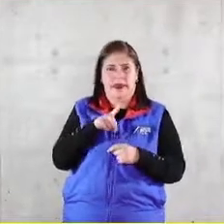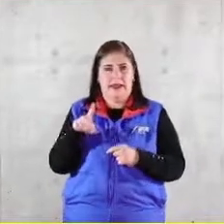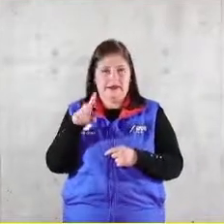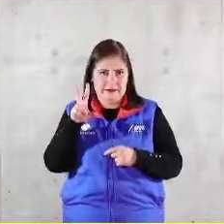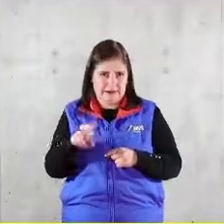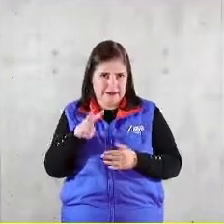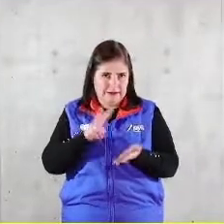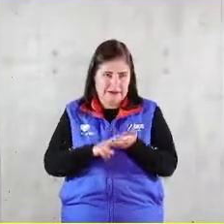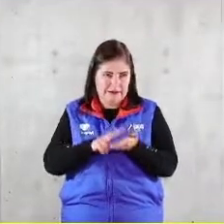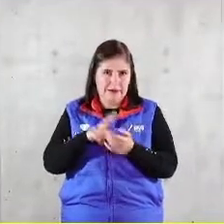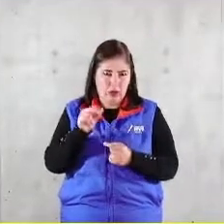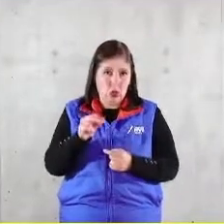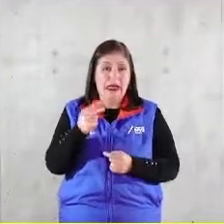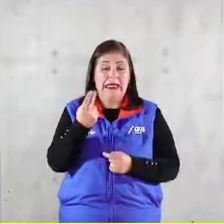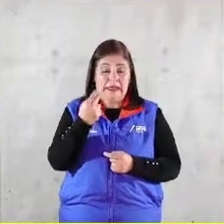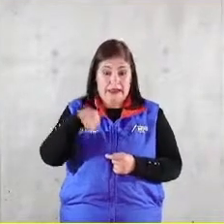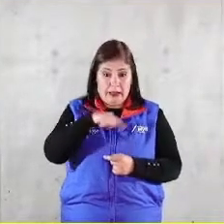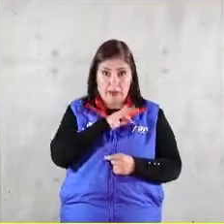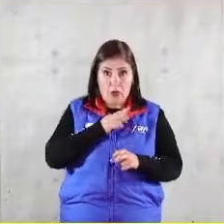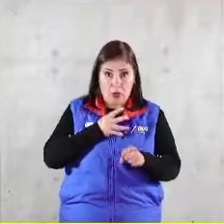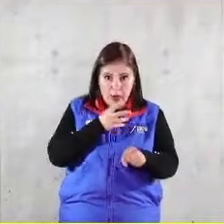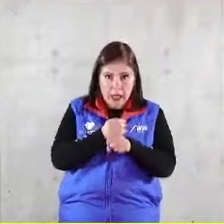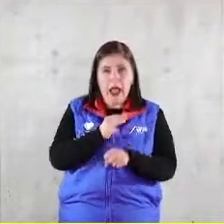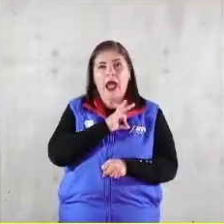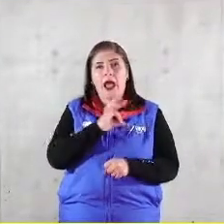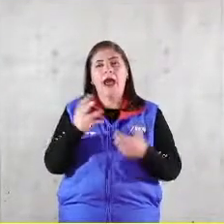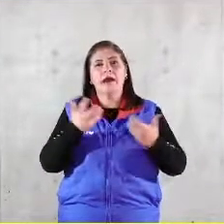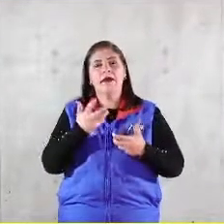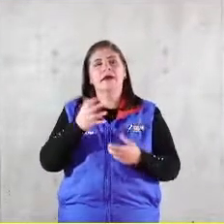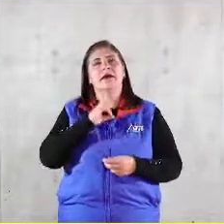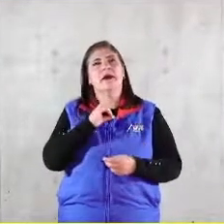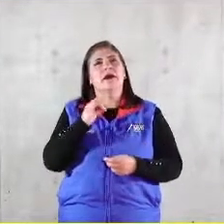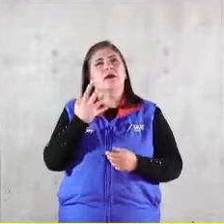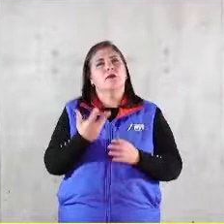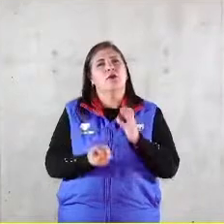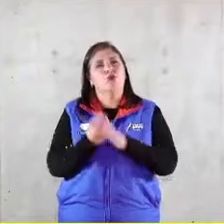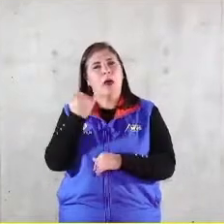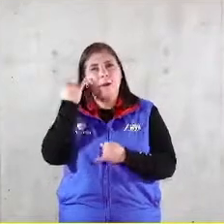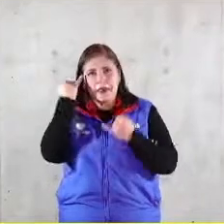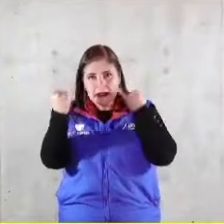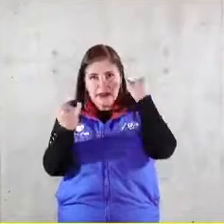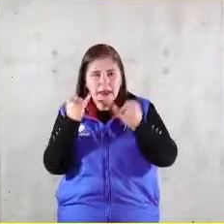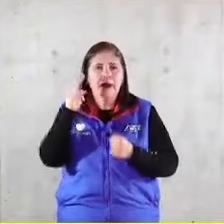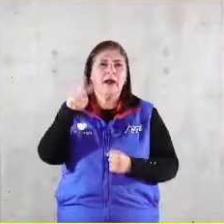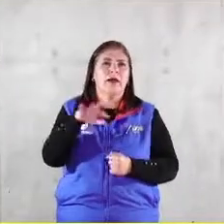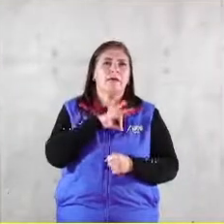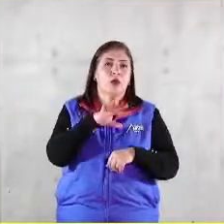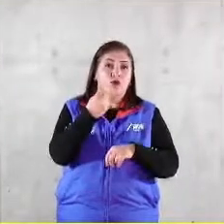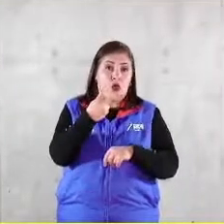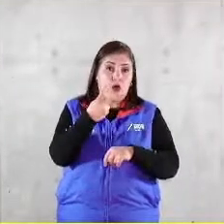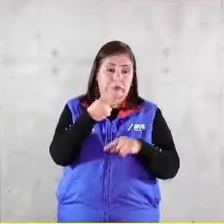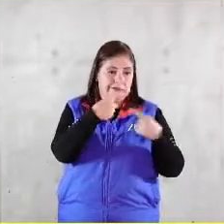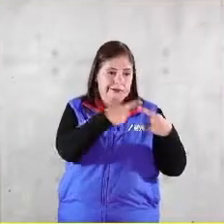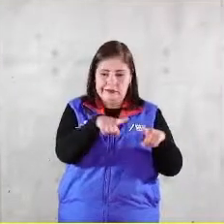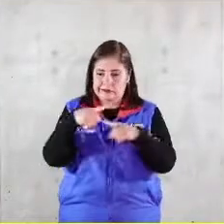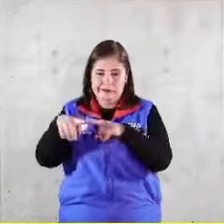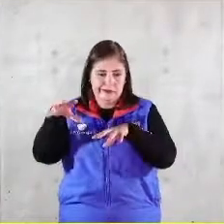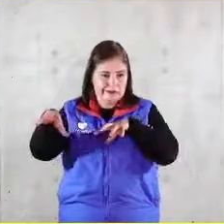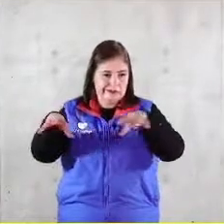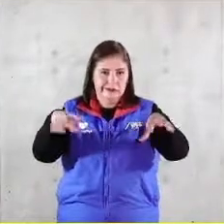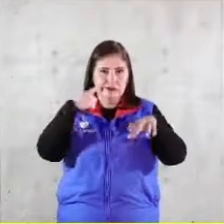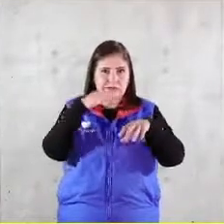esto estamos creando una ideología porque la realidad contundente es que estas dos realidades existen en tensión